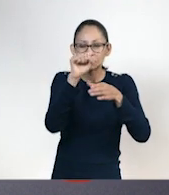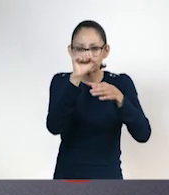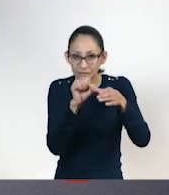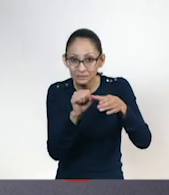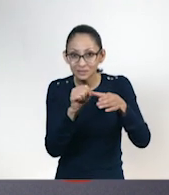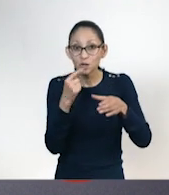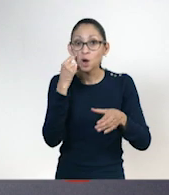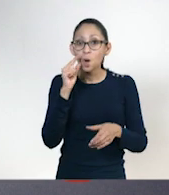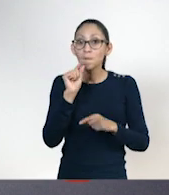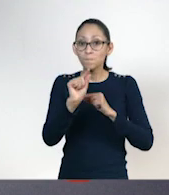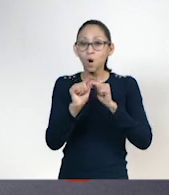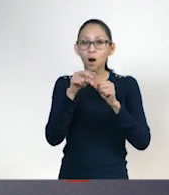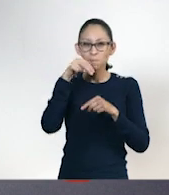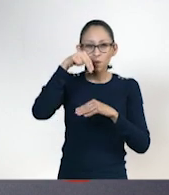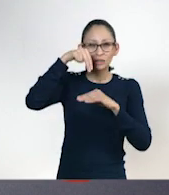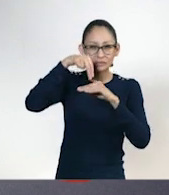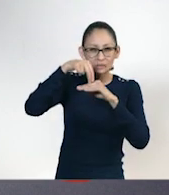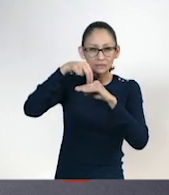vamos a ir descendiendo.